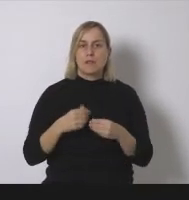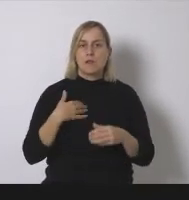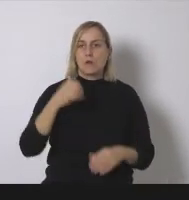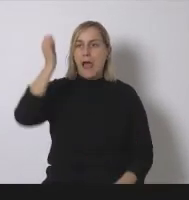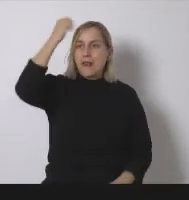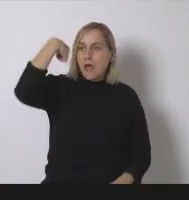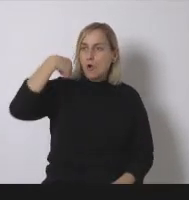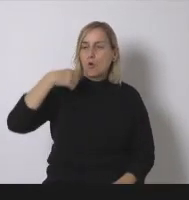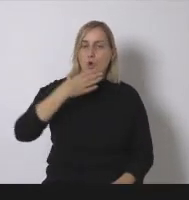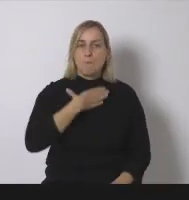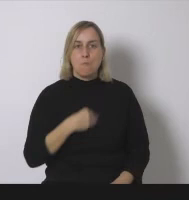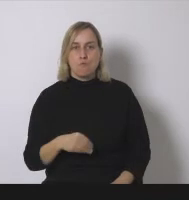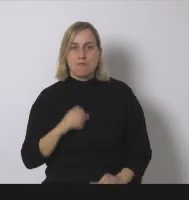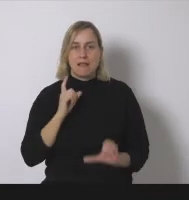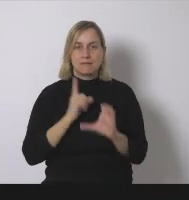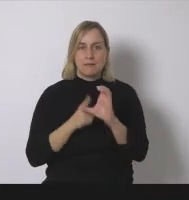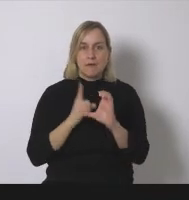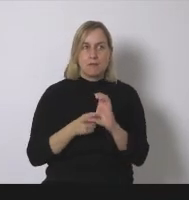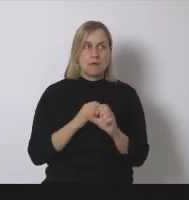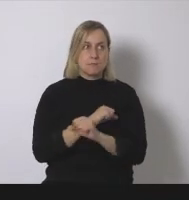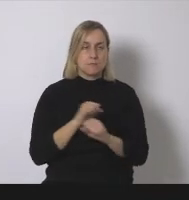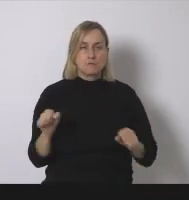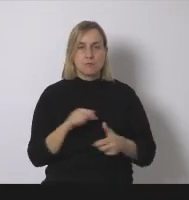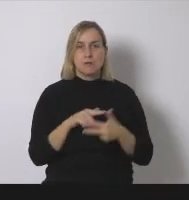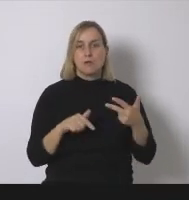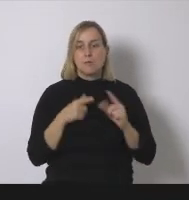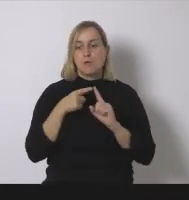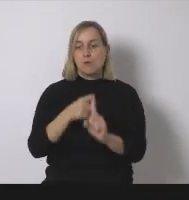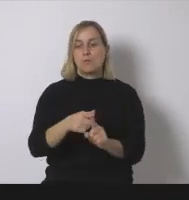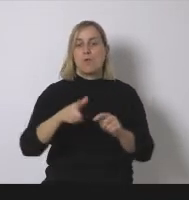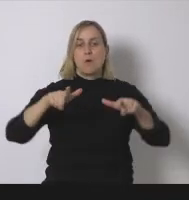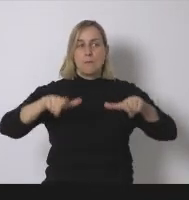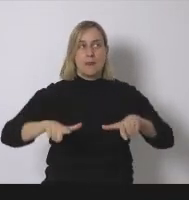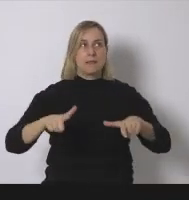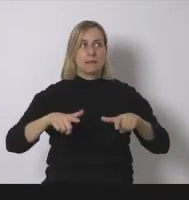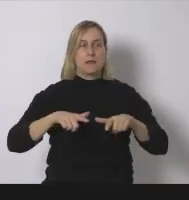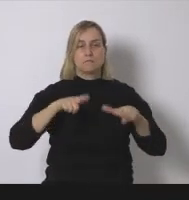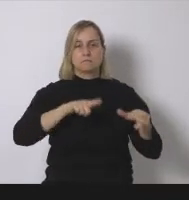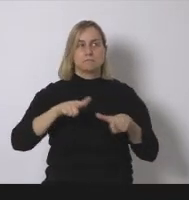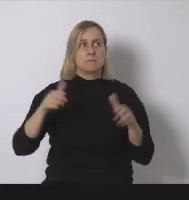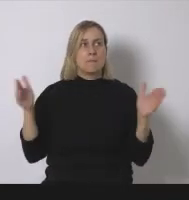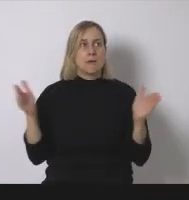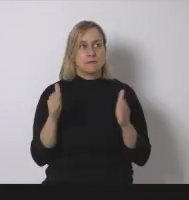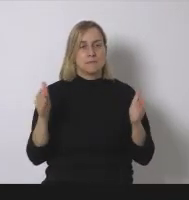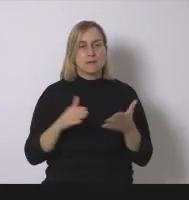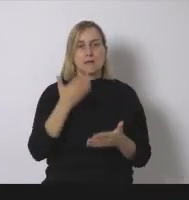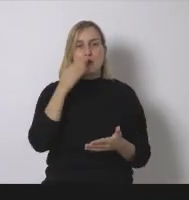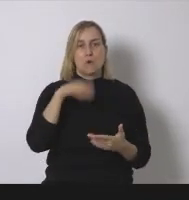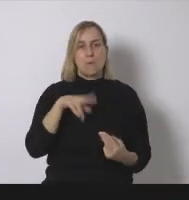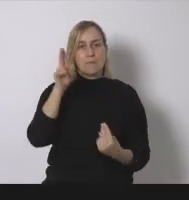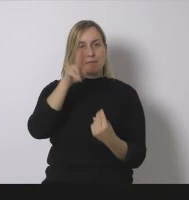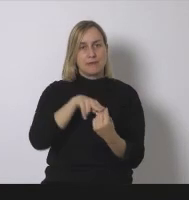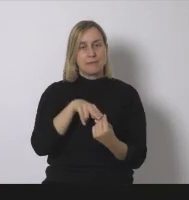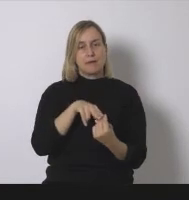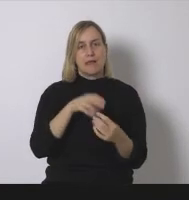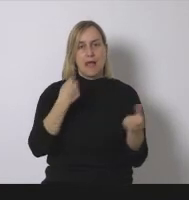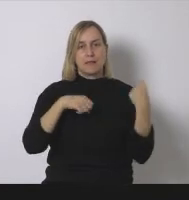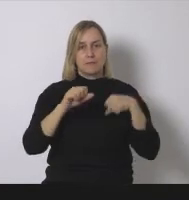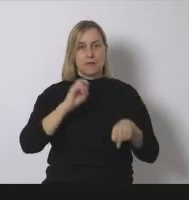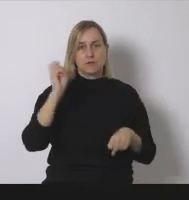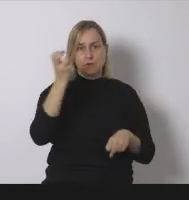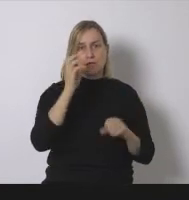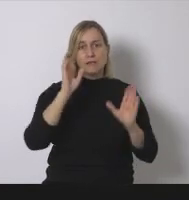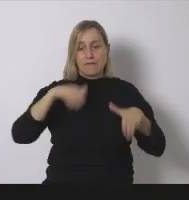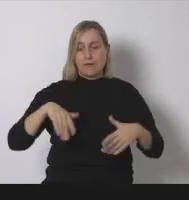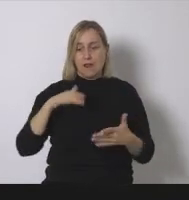una planta pequeña compatible con otro tipo de actividades y que en el fondo no representa una ocupación del